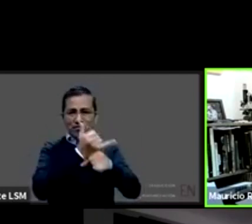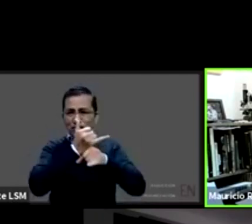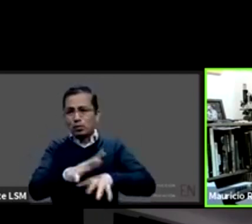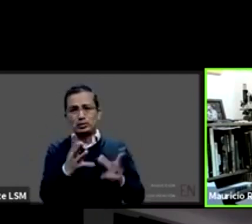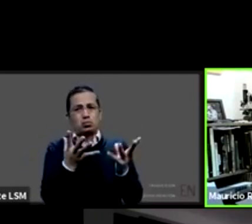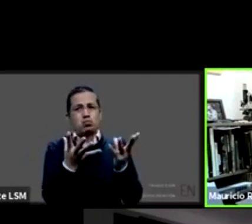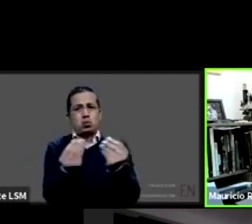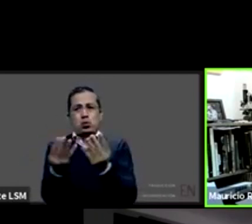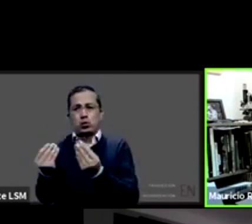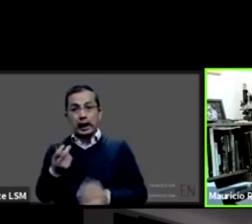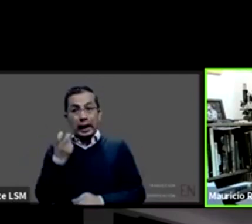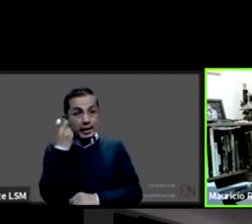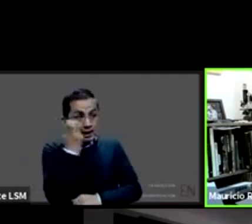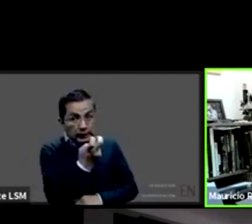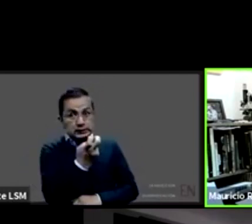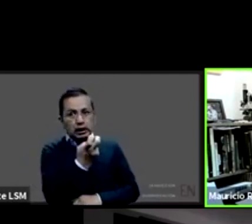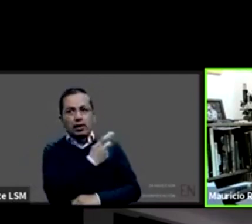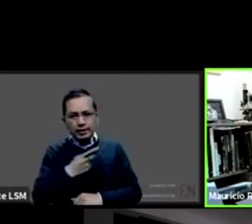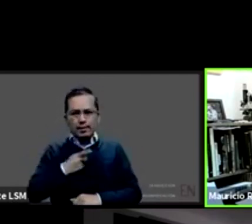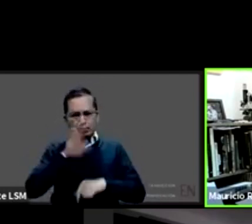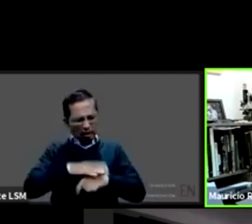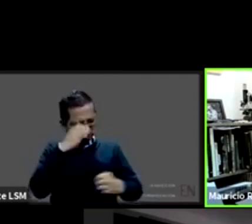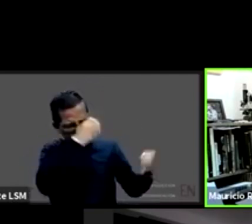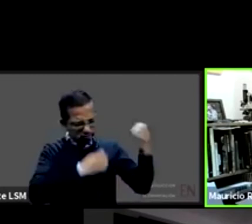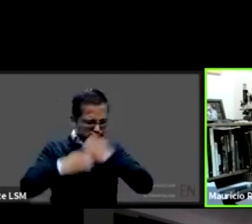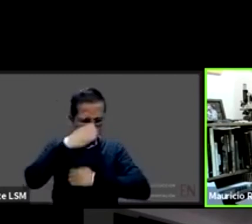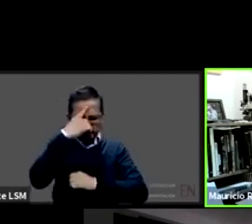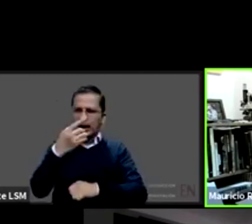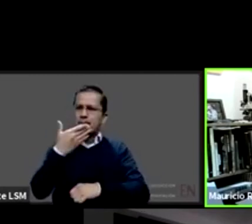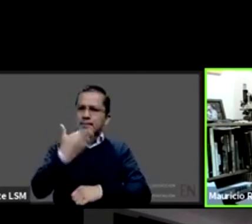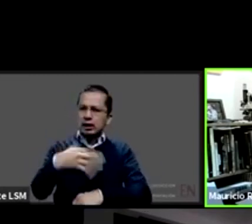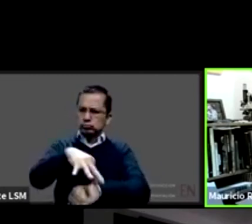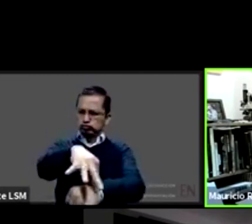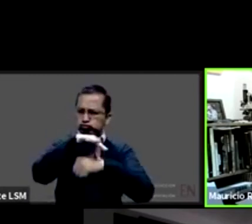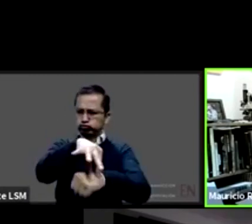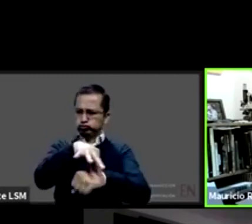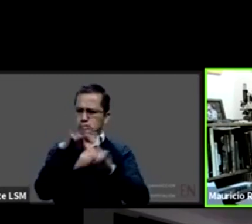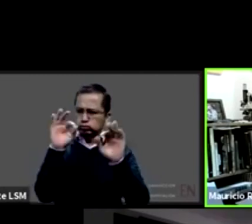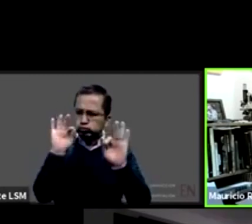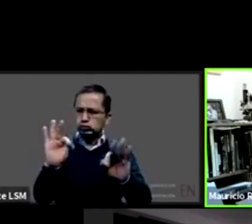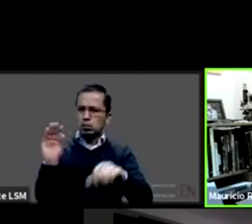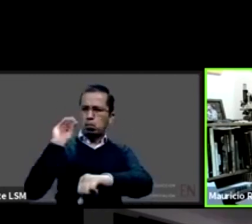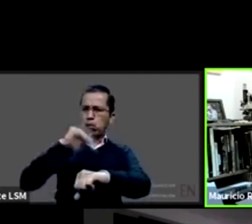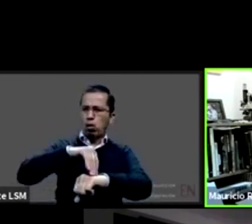en términos así ya digamos pensando en algo que aterrice pues tiene que haber